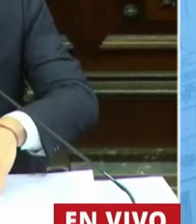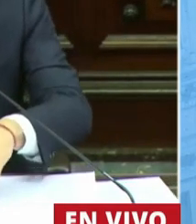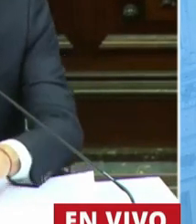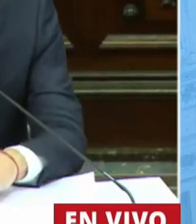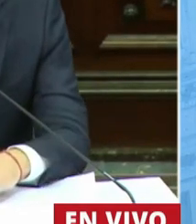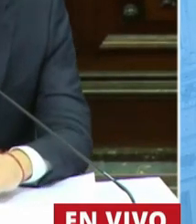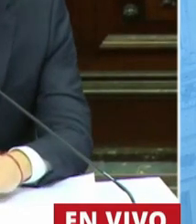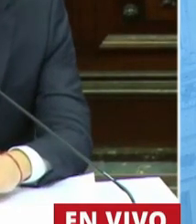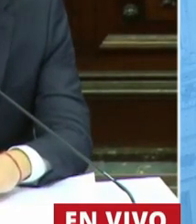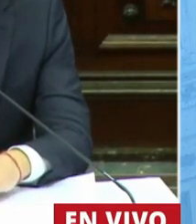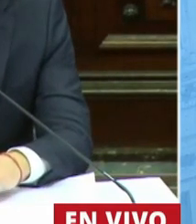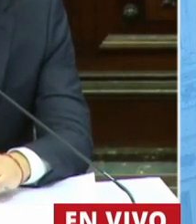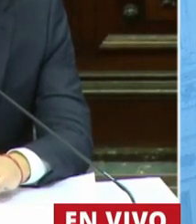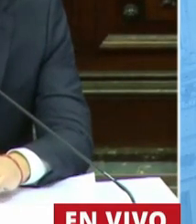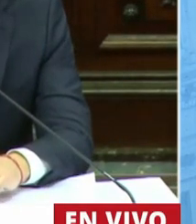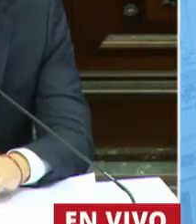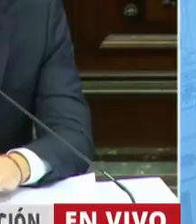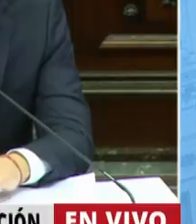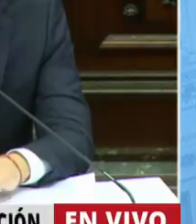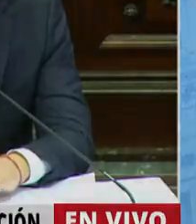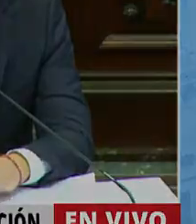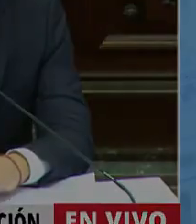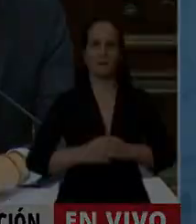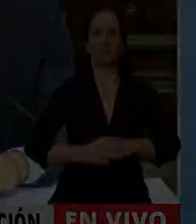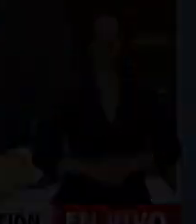Gracias, Diputado Leonardo Grosso. Diputados.